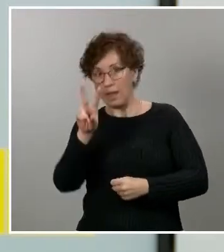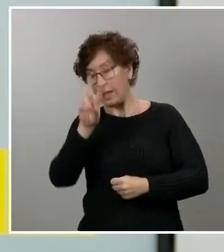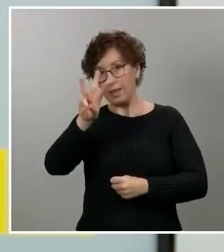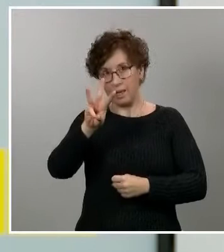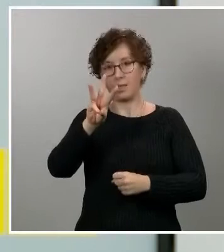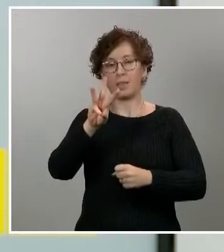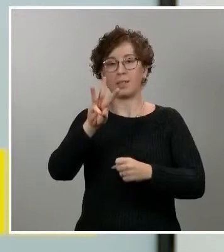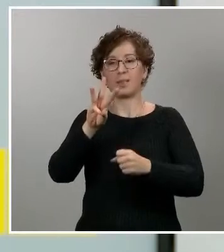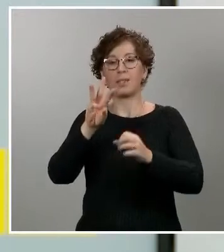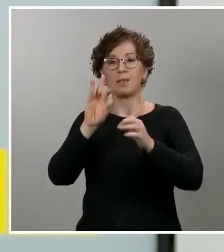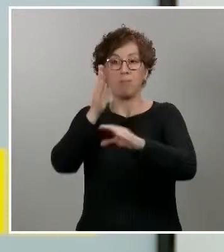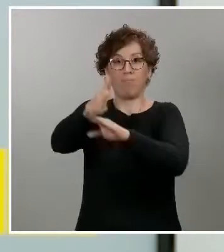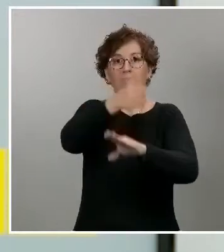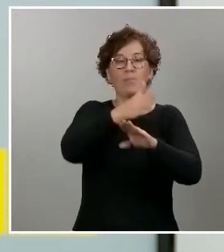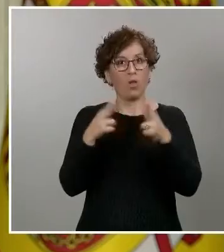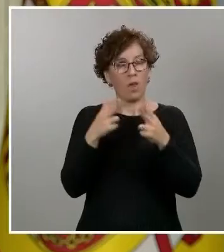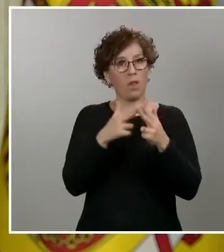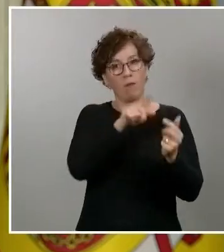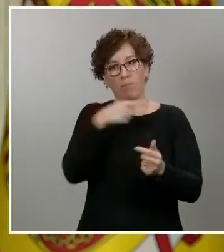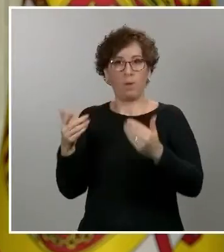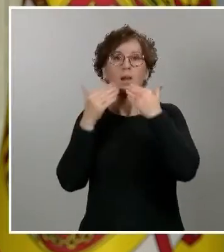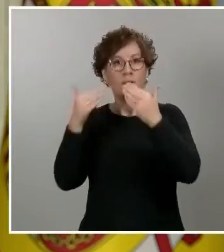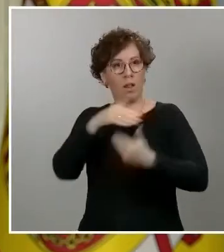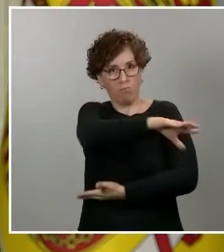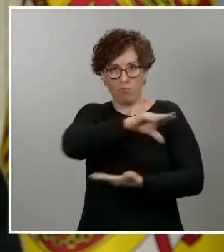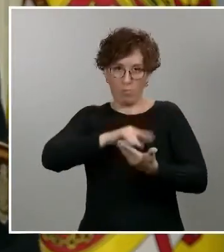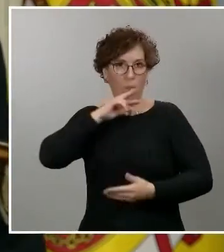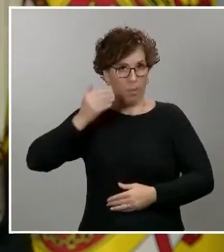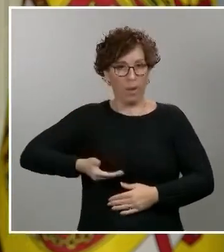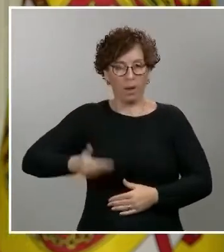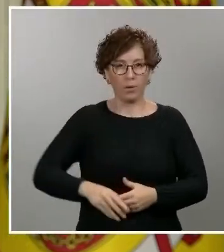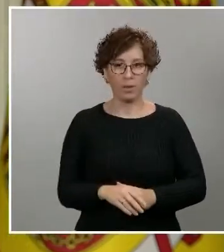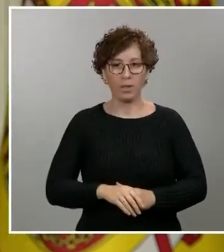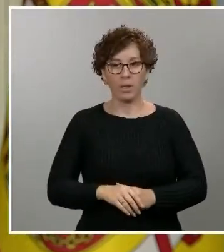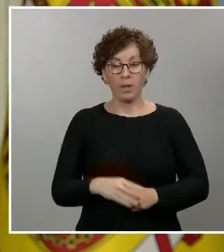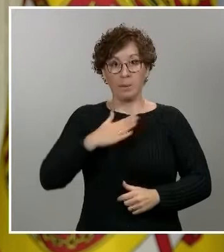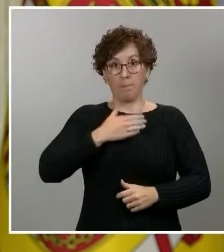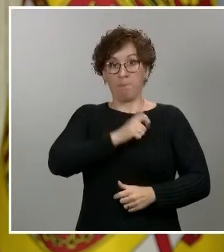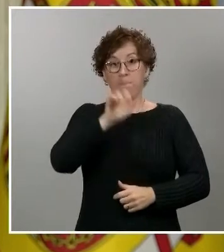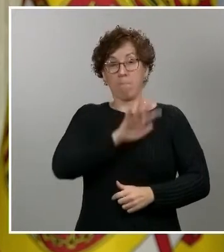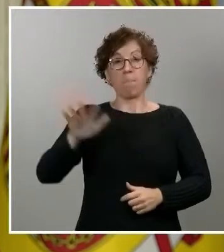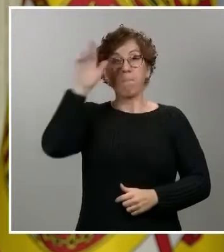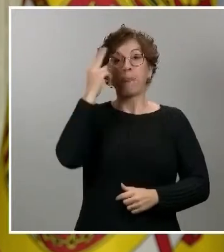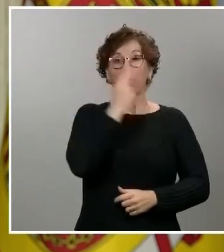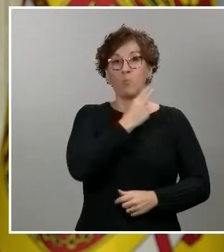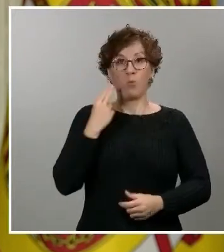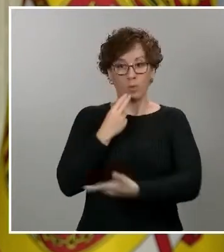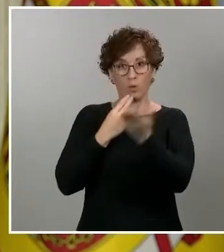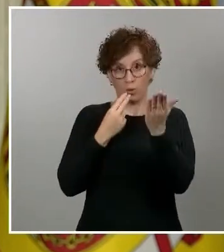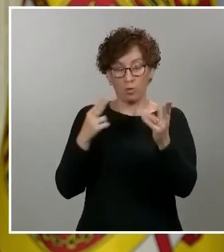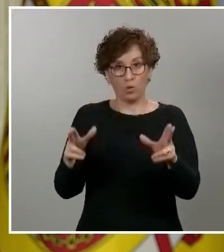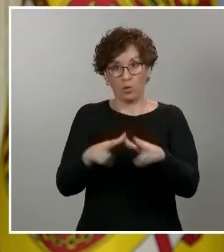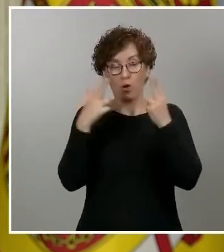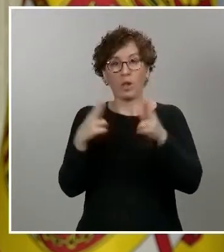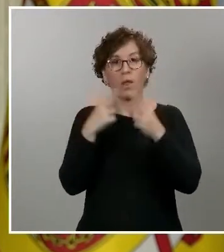residencias a lo largo de toda España. El compromiso de la Policía Nacional con la sociedad para acabar con esta pandemia